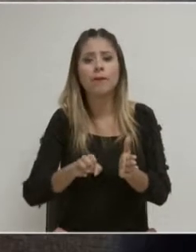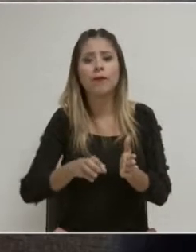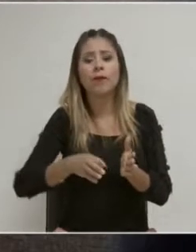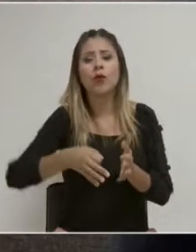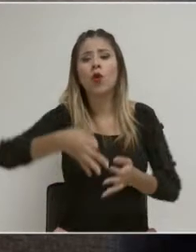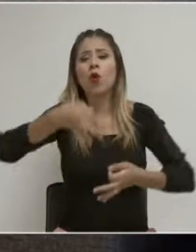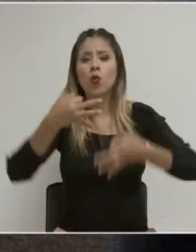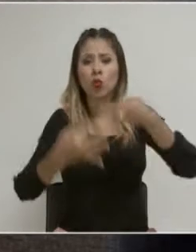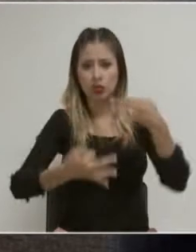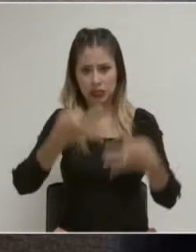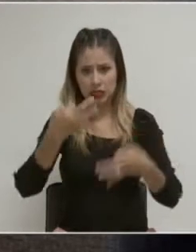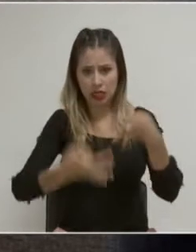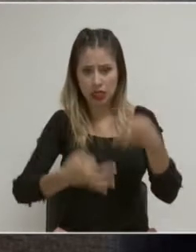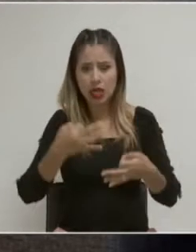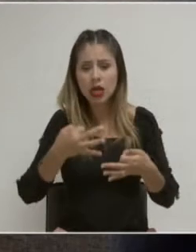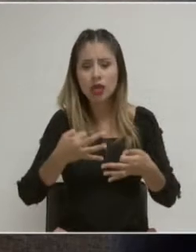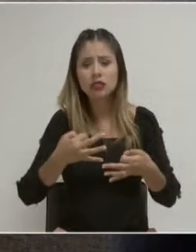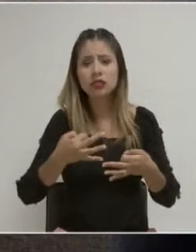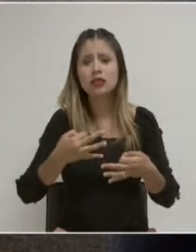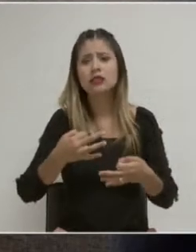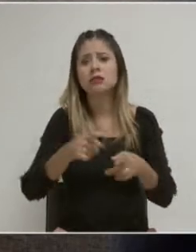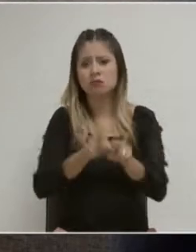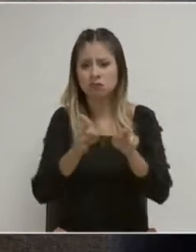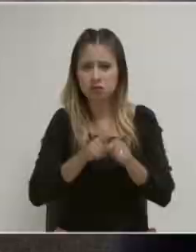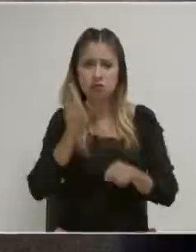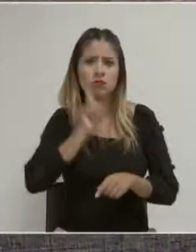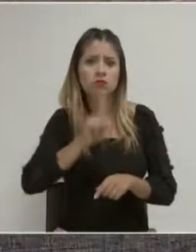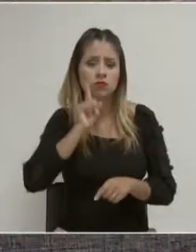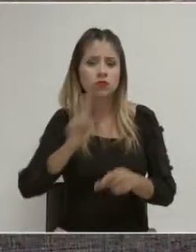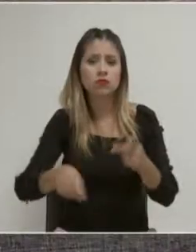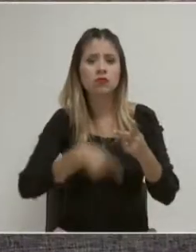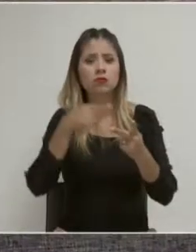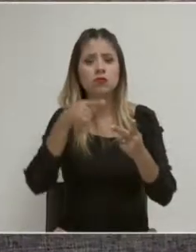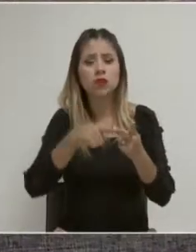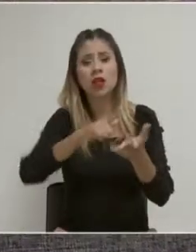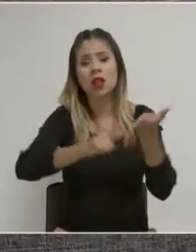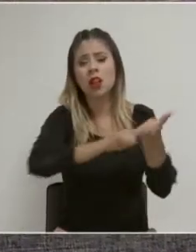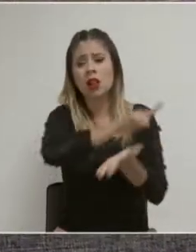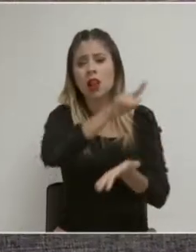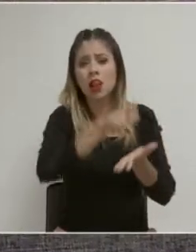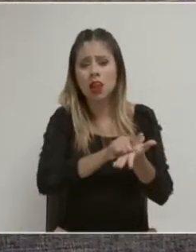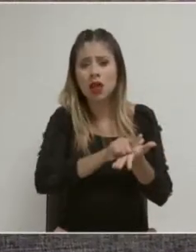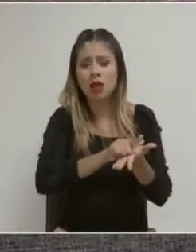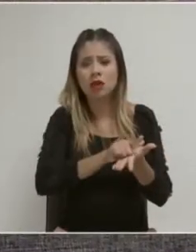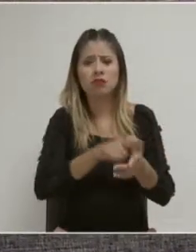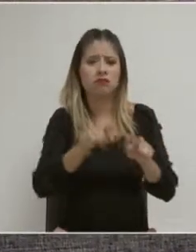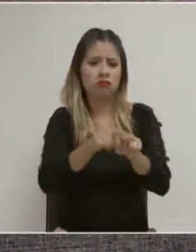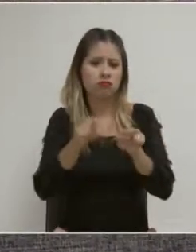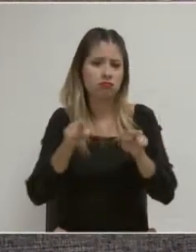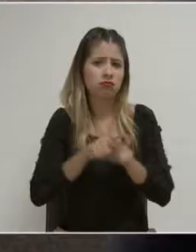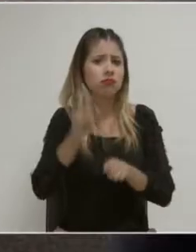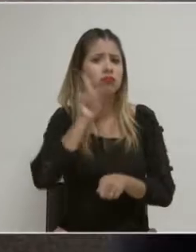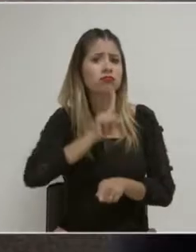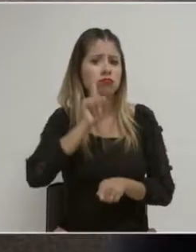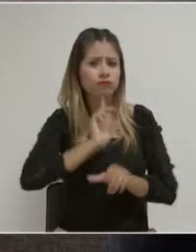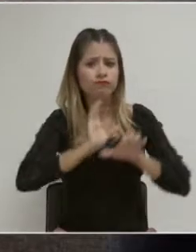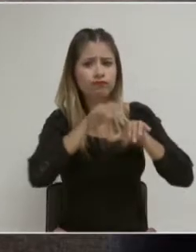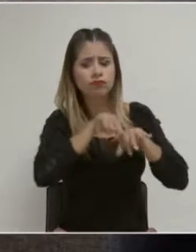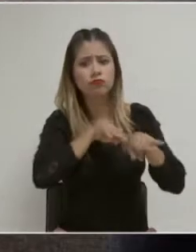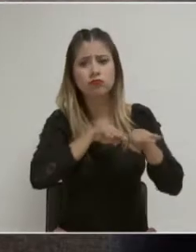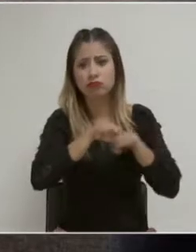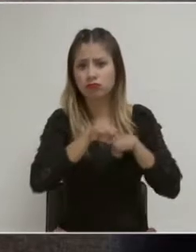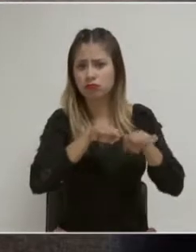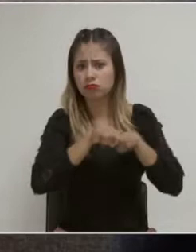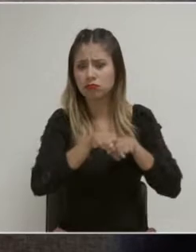del Poder Ejecutivo, de los organismos autónomos, e inclusive esta incidencia se está haciendo también a nivel del